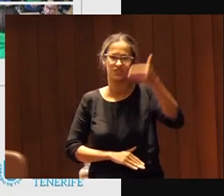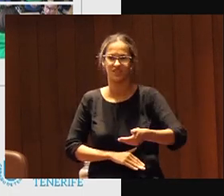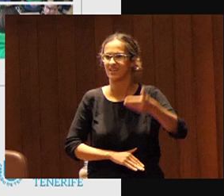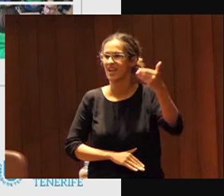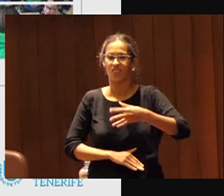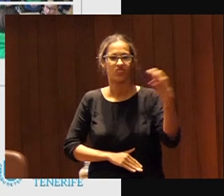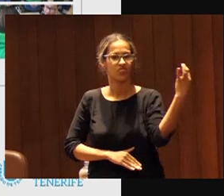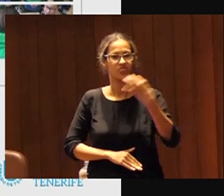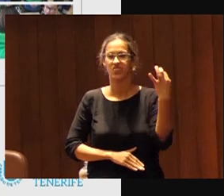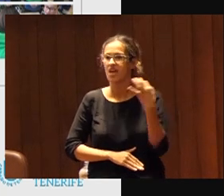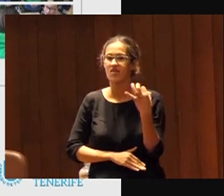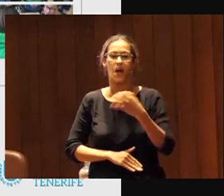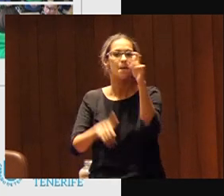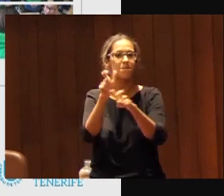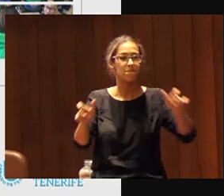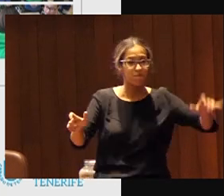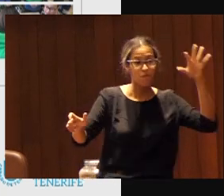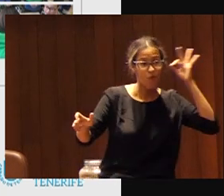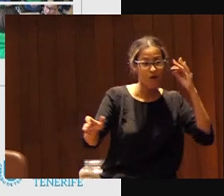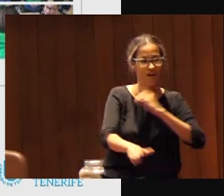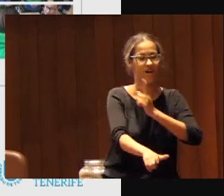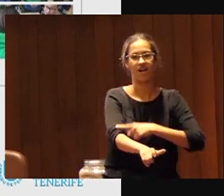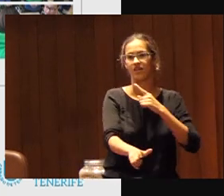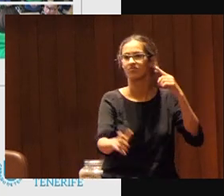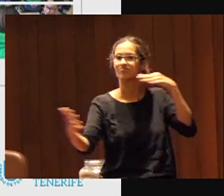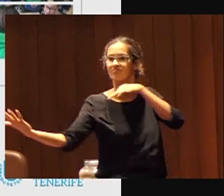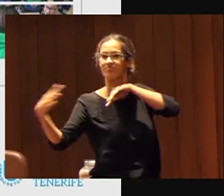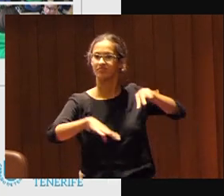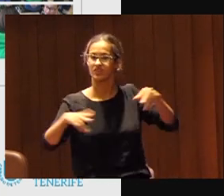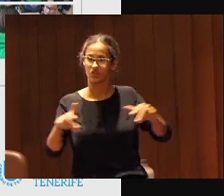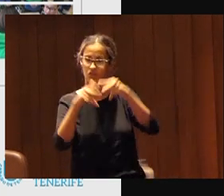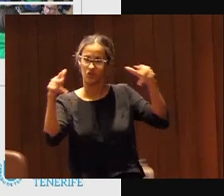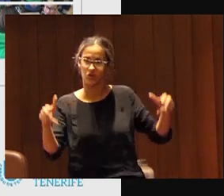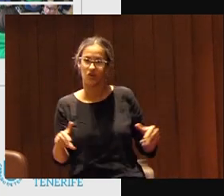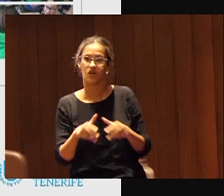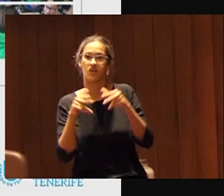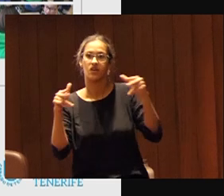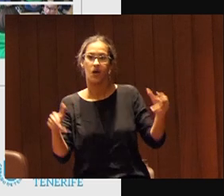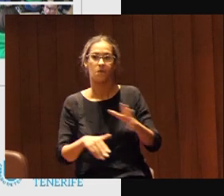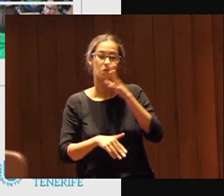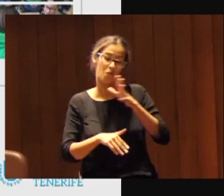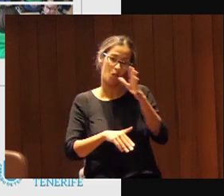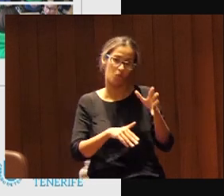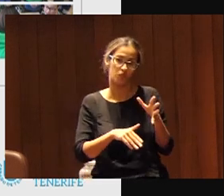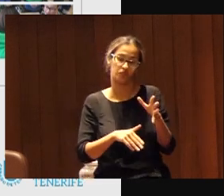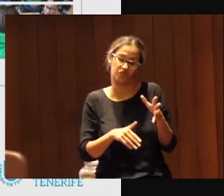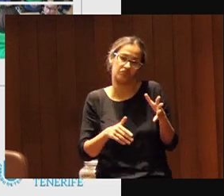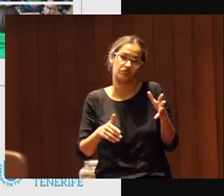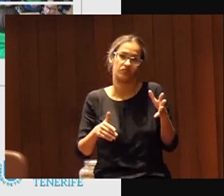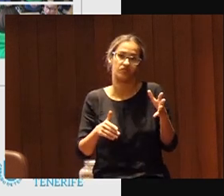visibilizar a las mujeres deportistas esto es en un pueblo costero donde el remo tiene muchísima influencia bueno pues